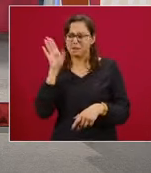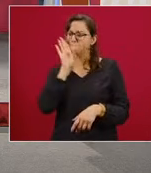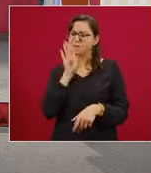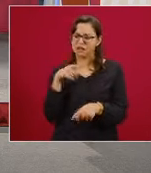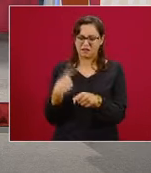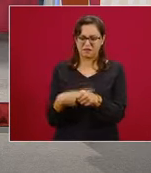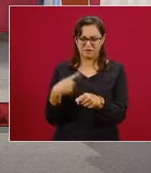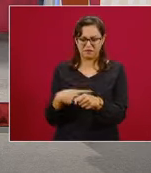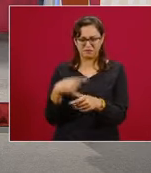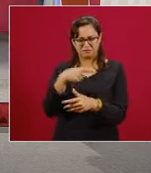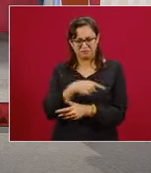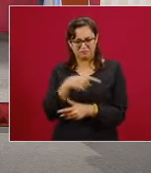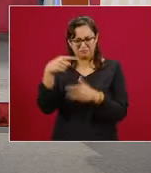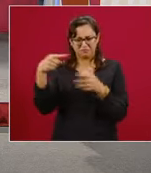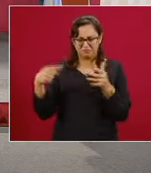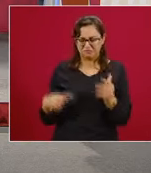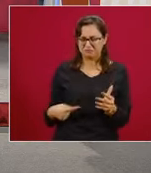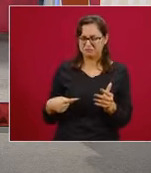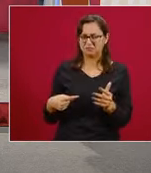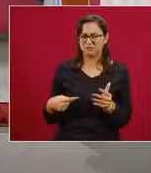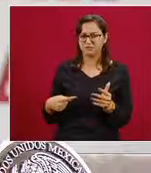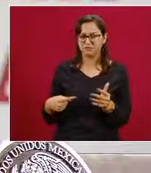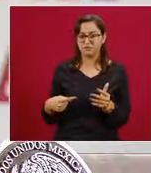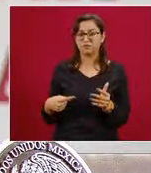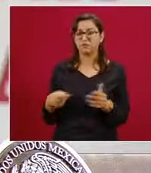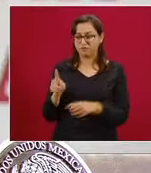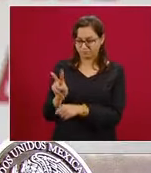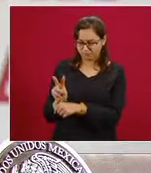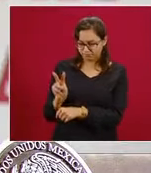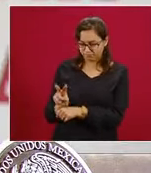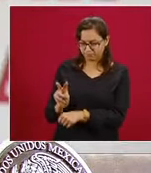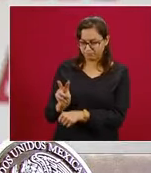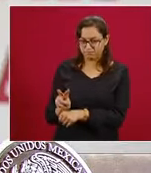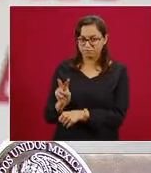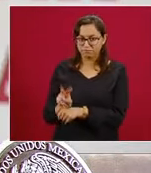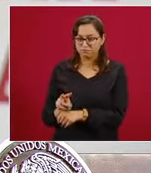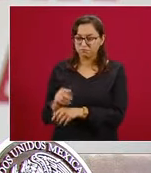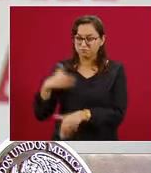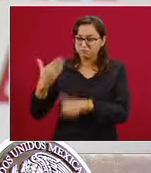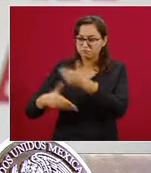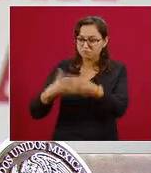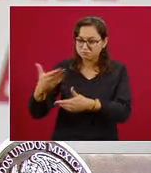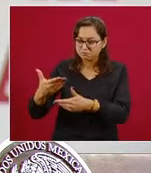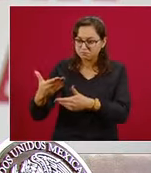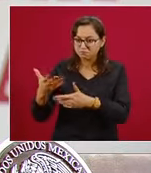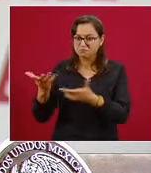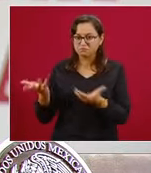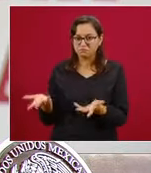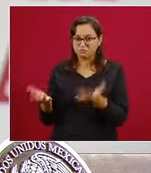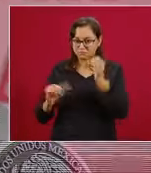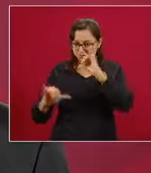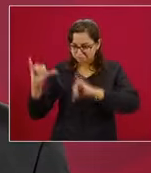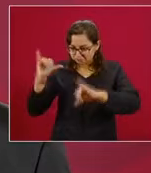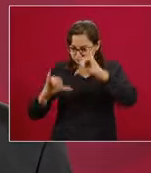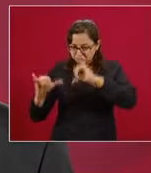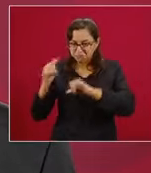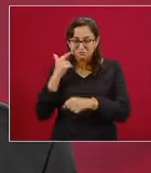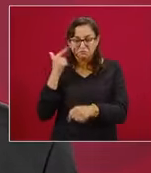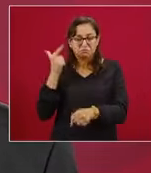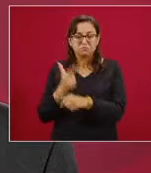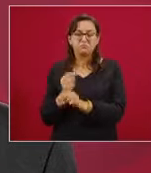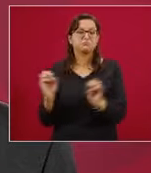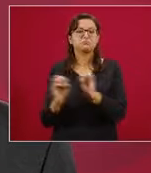consideradas en la estadística necesaria para la vigilancia epidemiológica, no tuvieron una muestra para el diagnóstico.